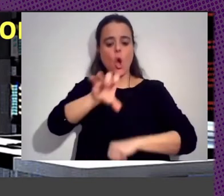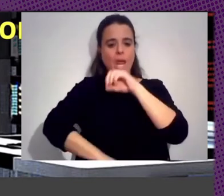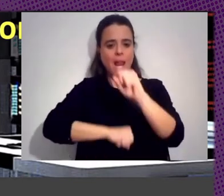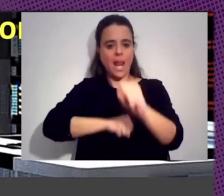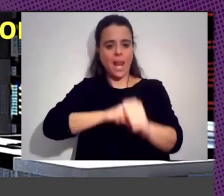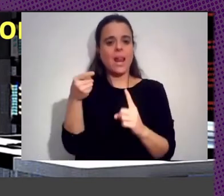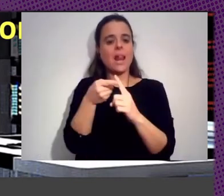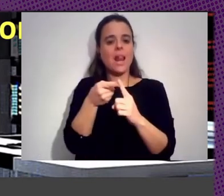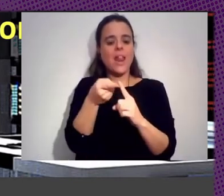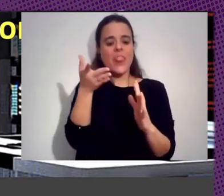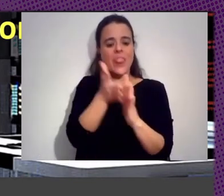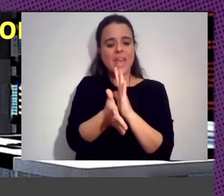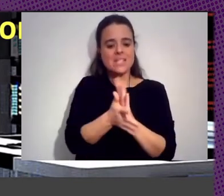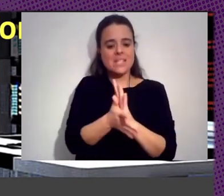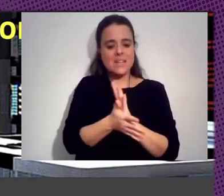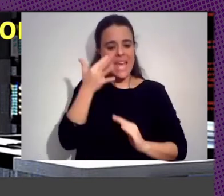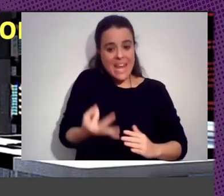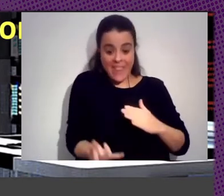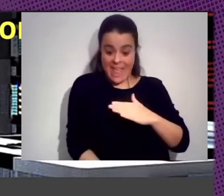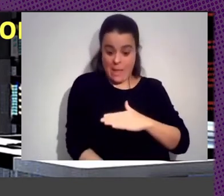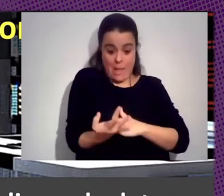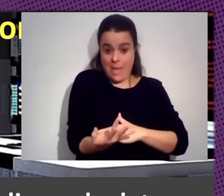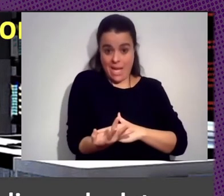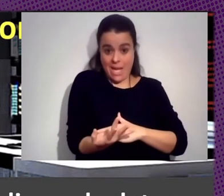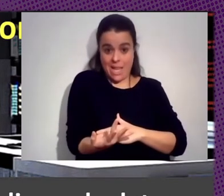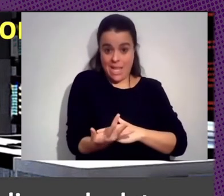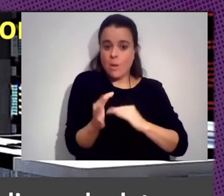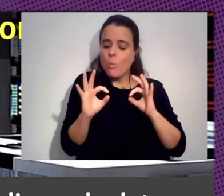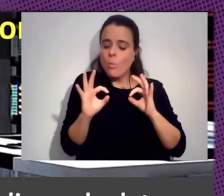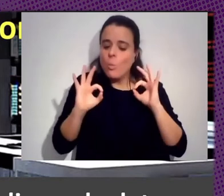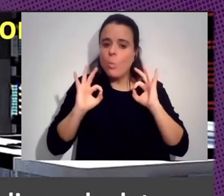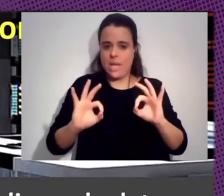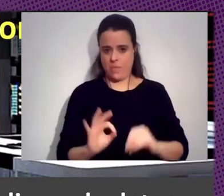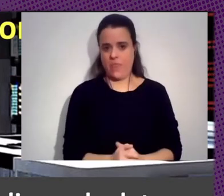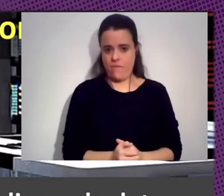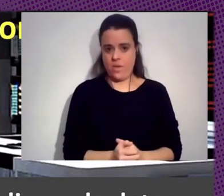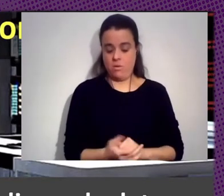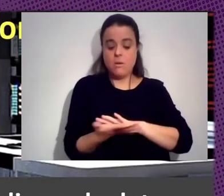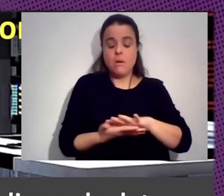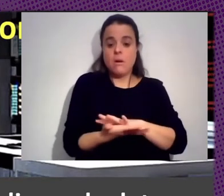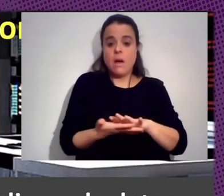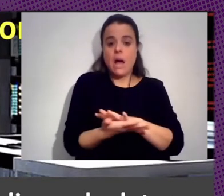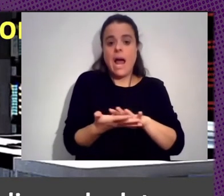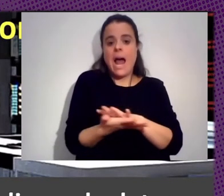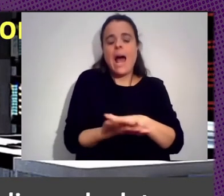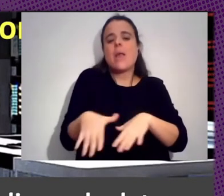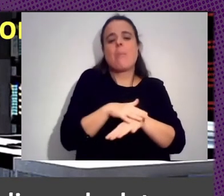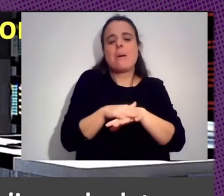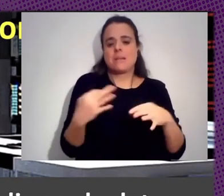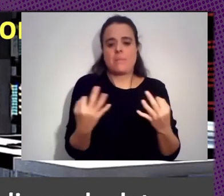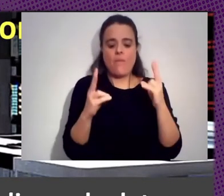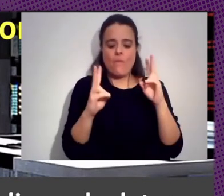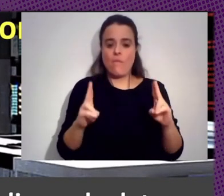Una Realidad Emergente Muy Específica Estamos Hablando Esencialmente De Una Nueva Fase